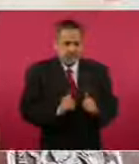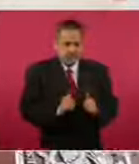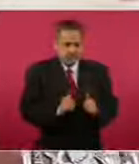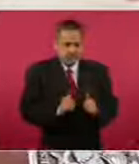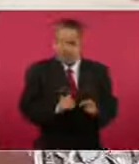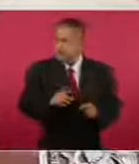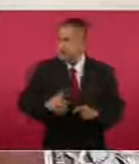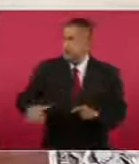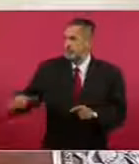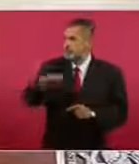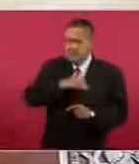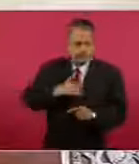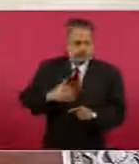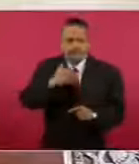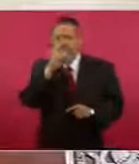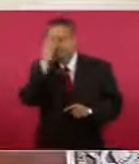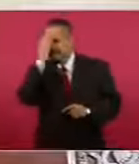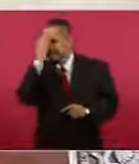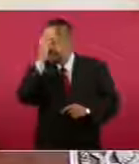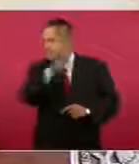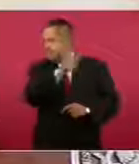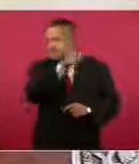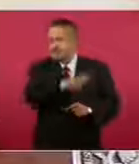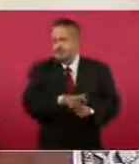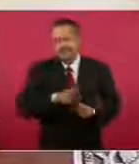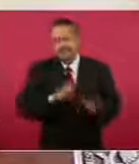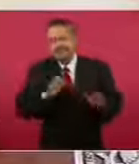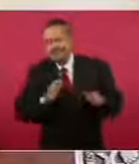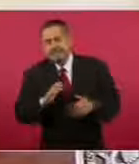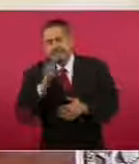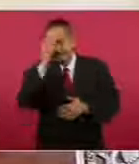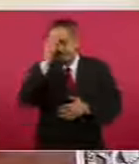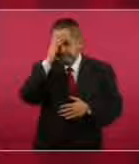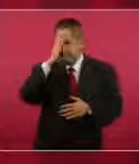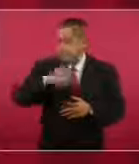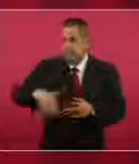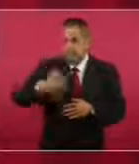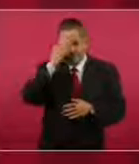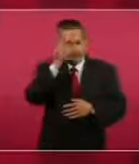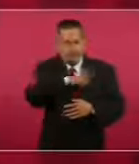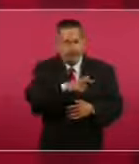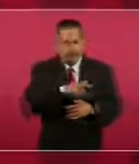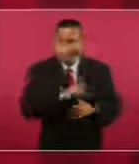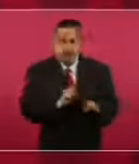conocido en toda la región,